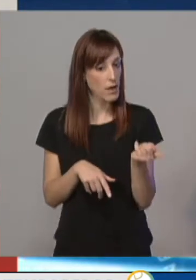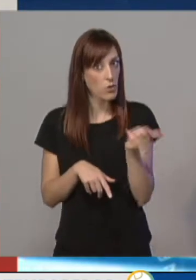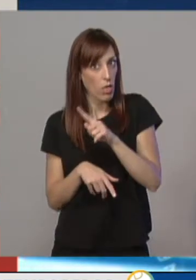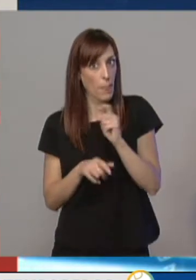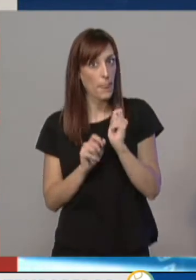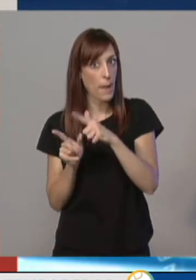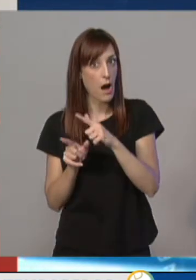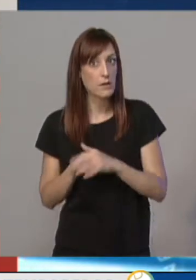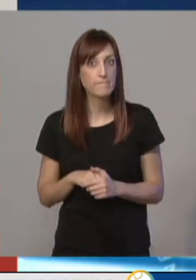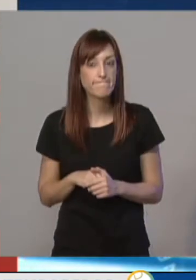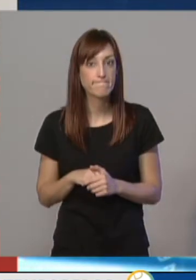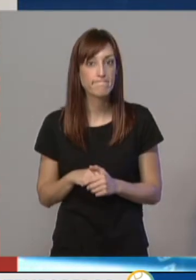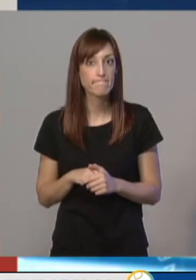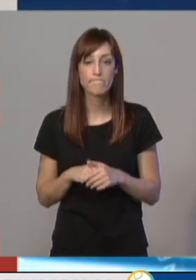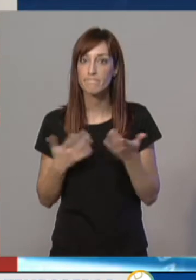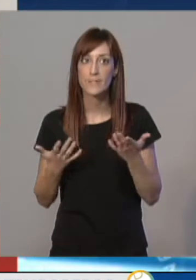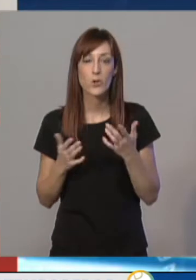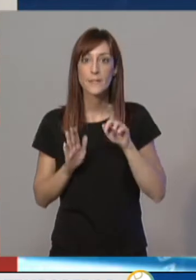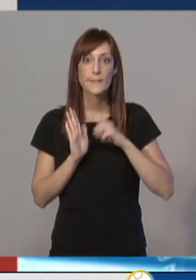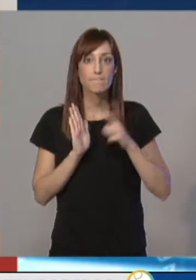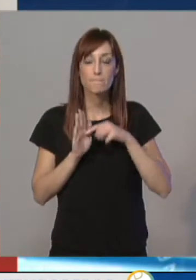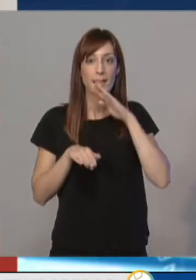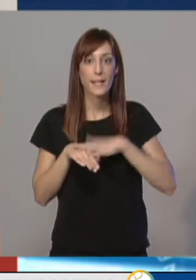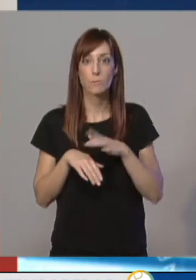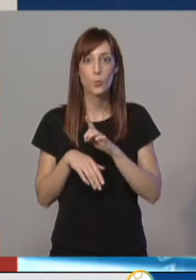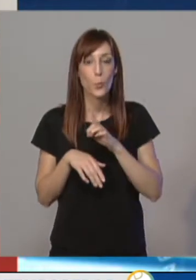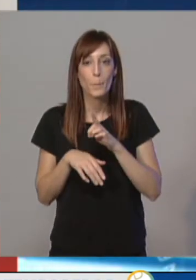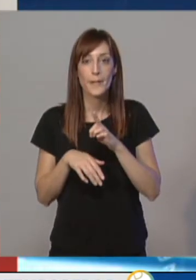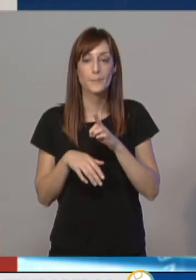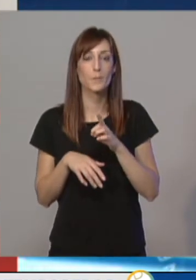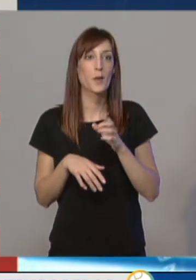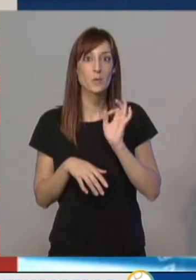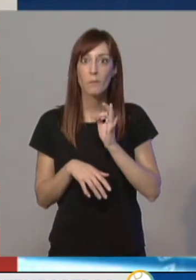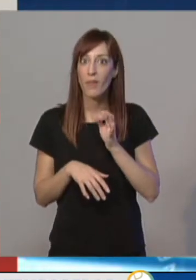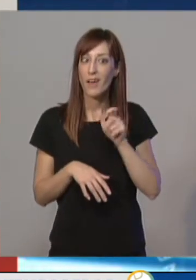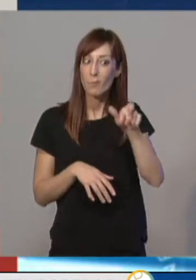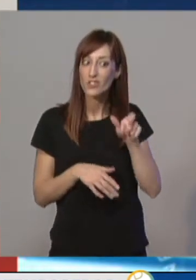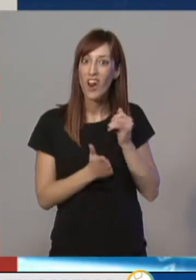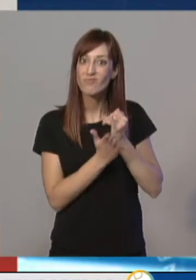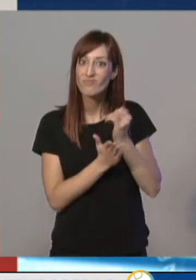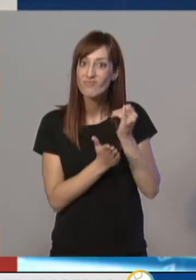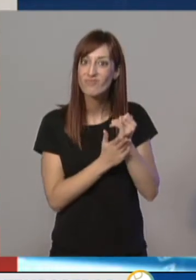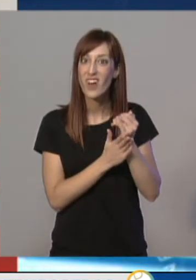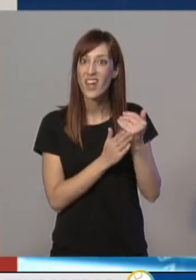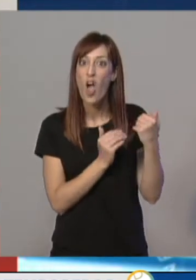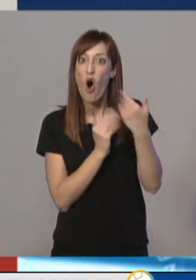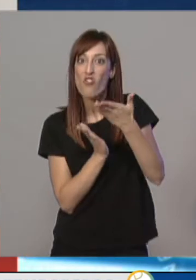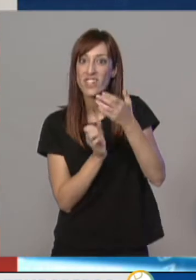es que seguimos viendo muchos agricultores... ...que no ofertan alojamiento para